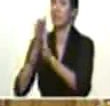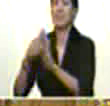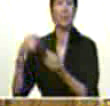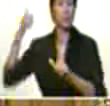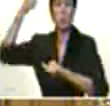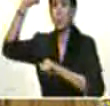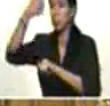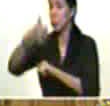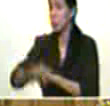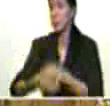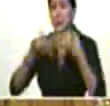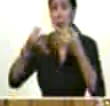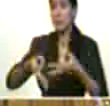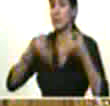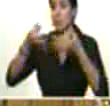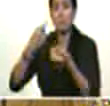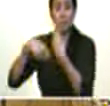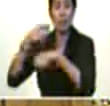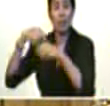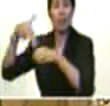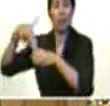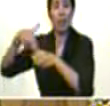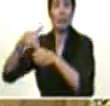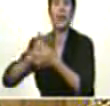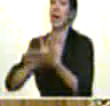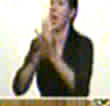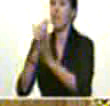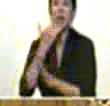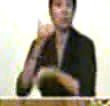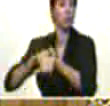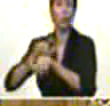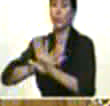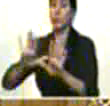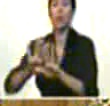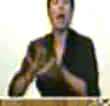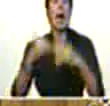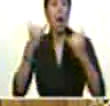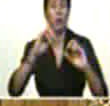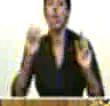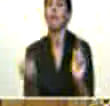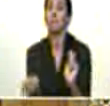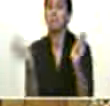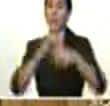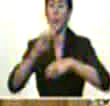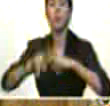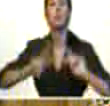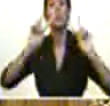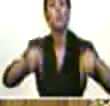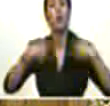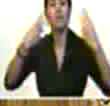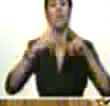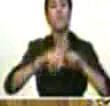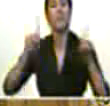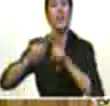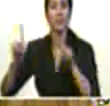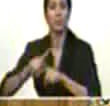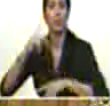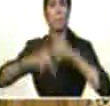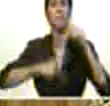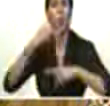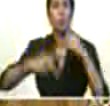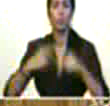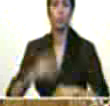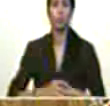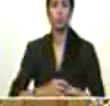productiva generadora de riquezas distribuida